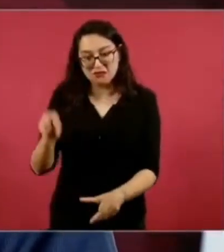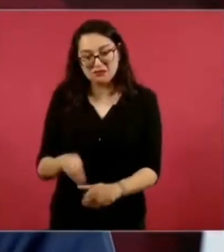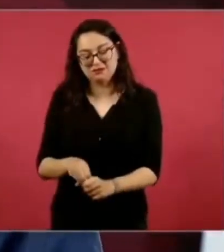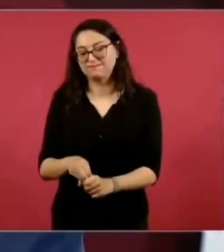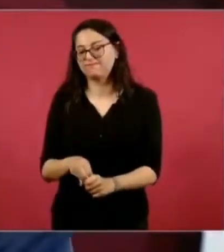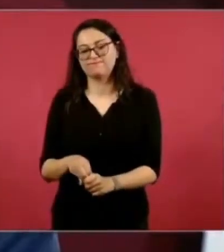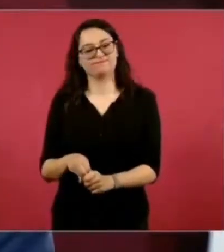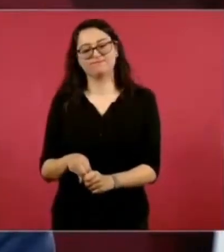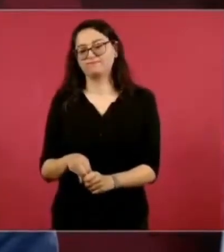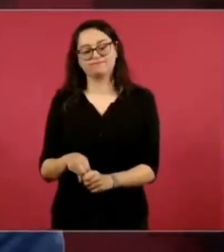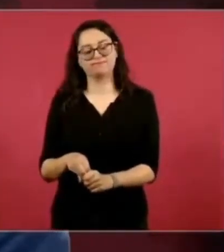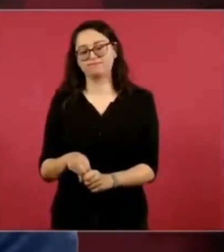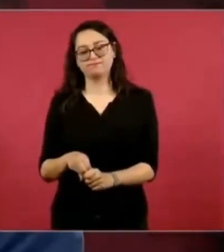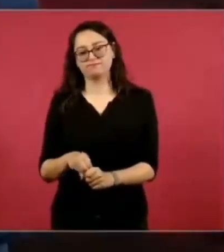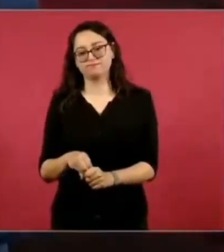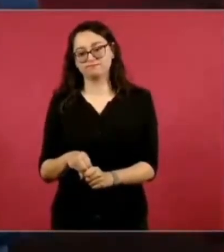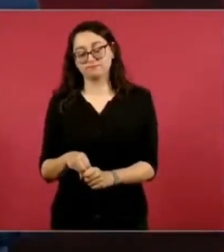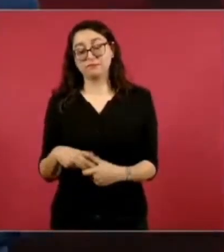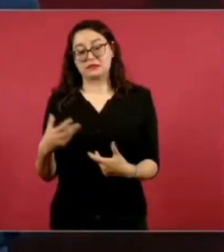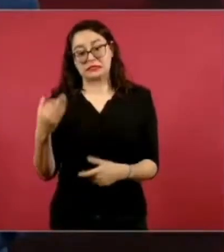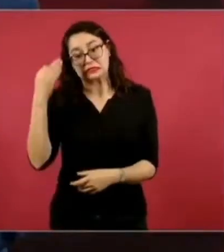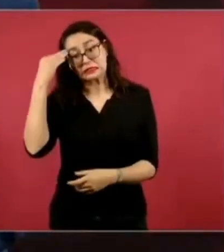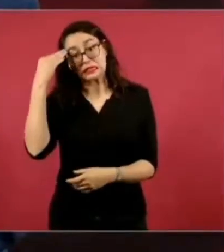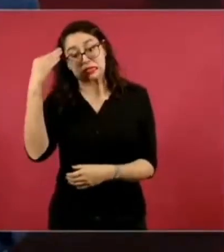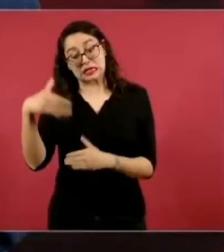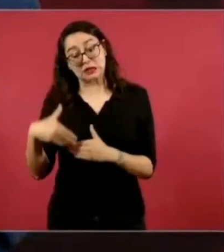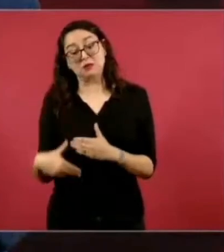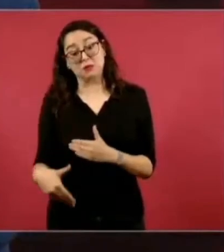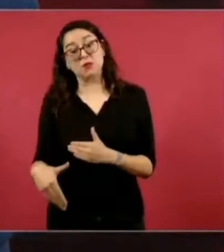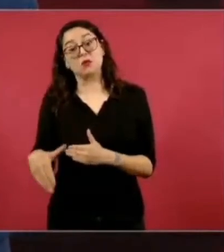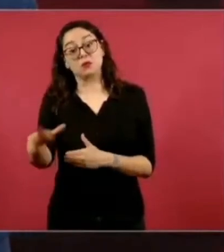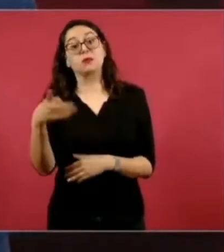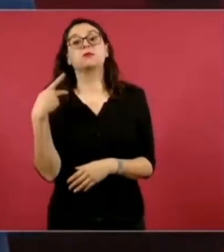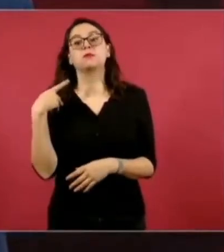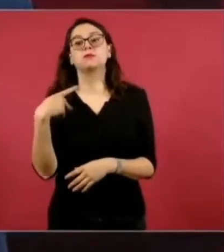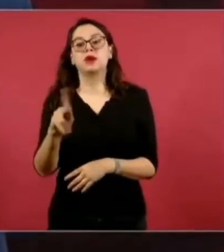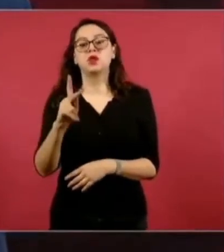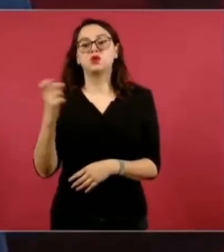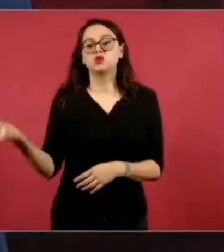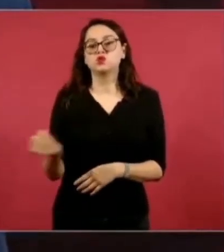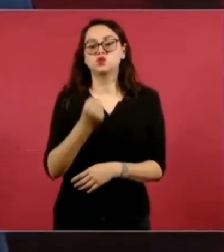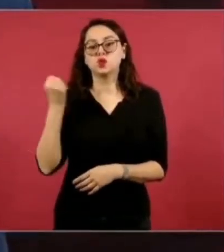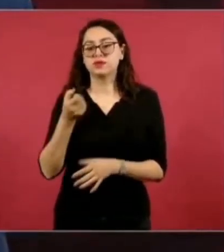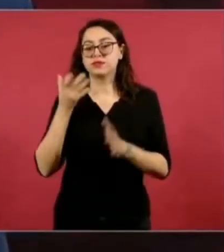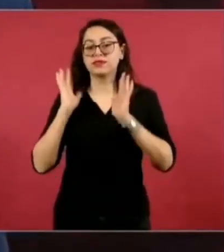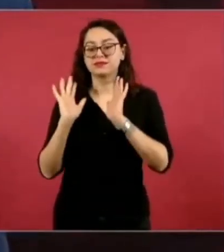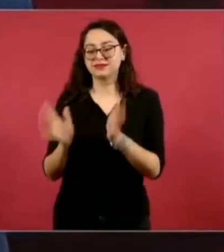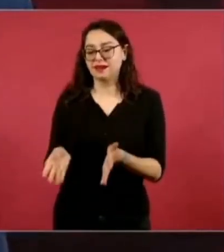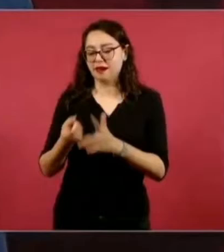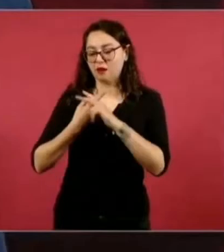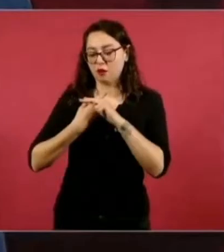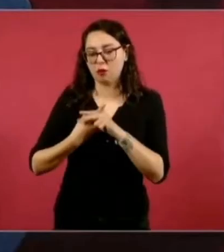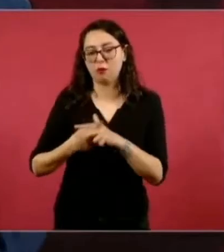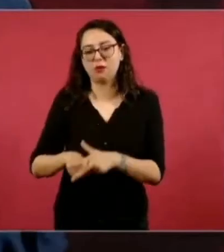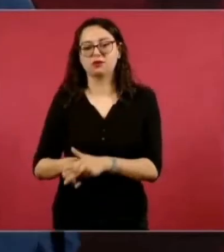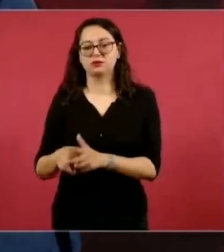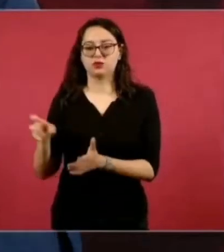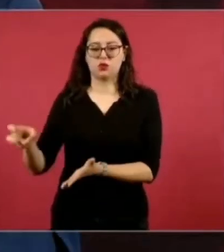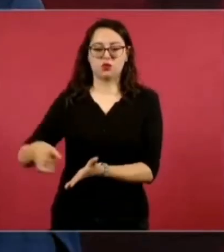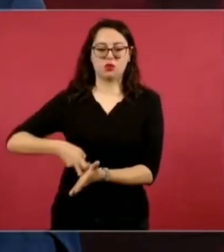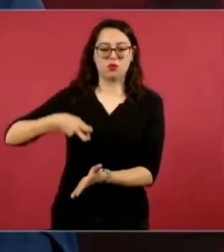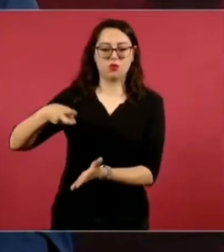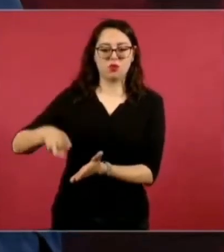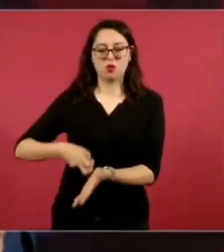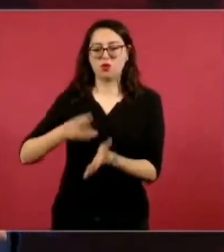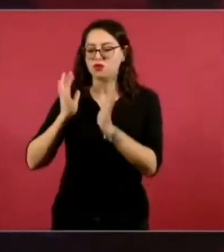celebrarlo, ya comenzó la transformación, ya se sentaron las bases y debemos estar muy